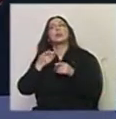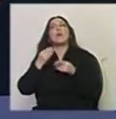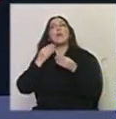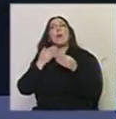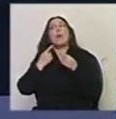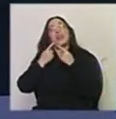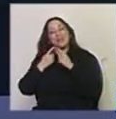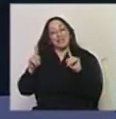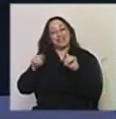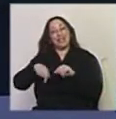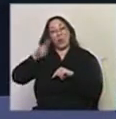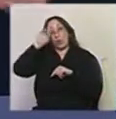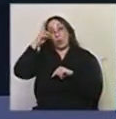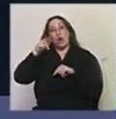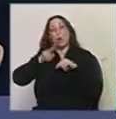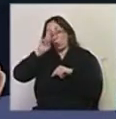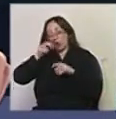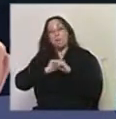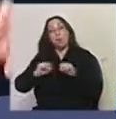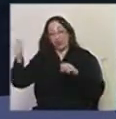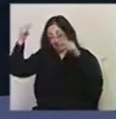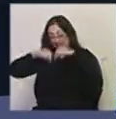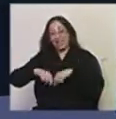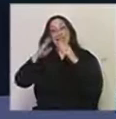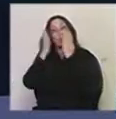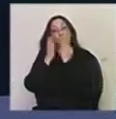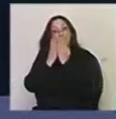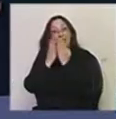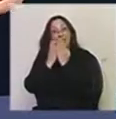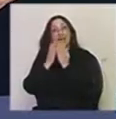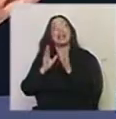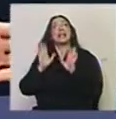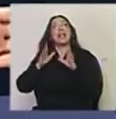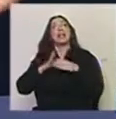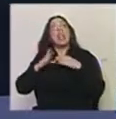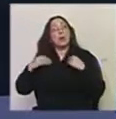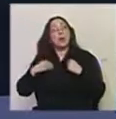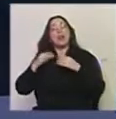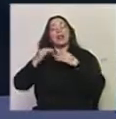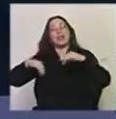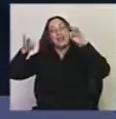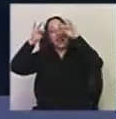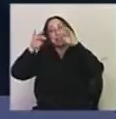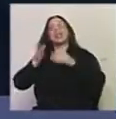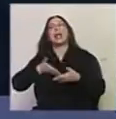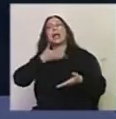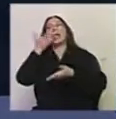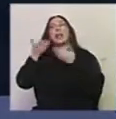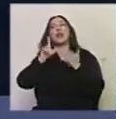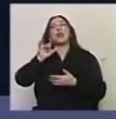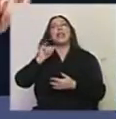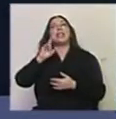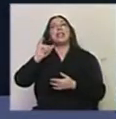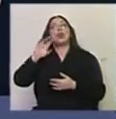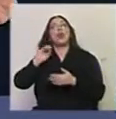diferencial de Uruguay decir en Uruguay podés venir a estudiar en el caso de las escuelas danza o canto lírico gratis